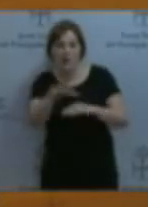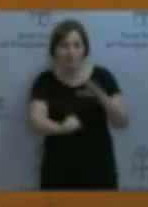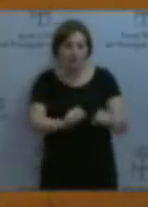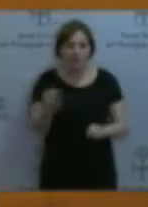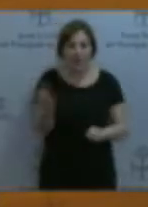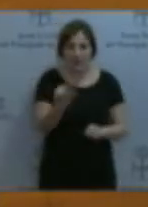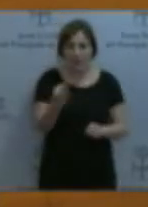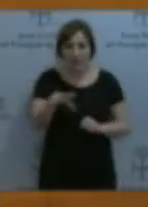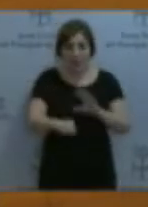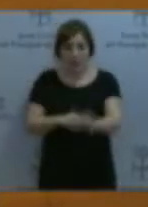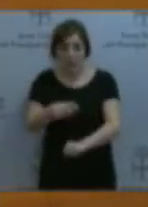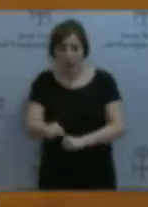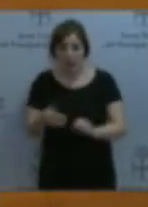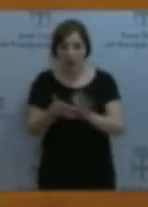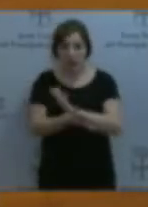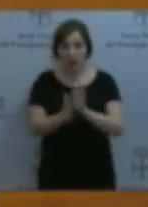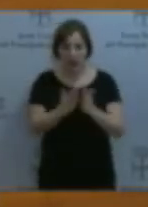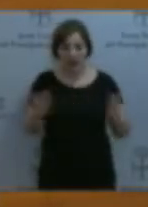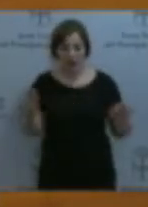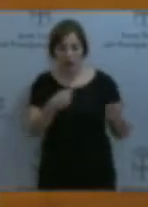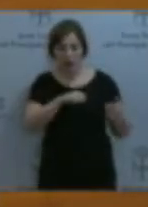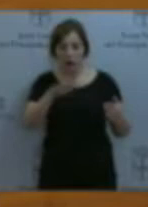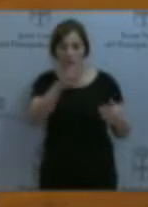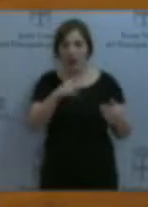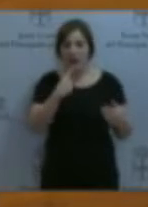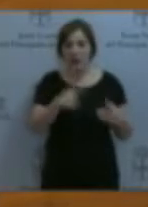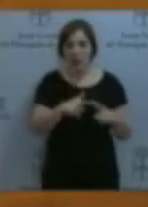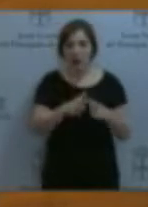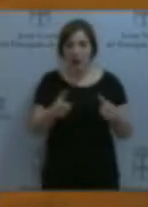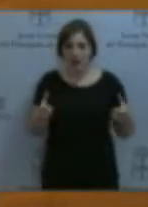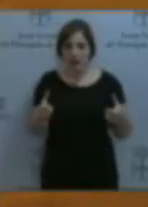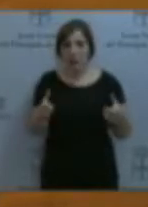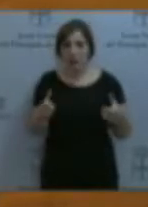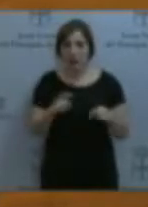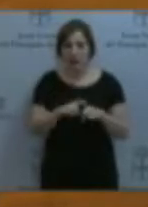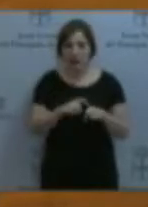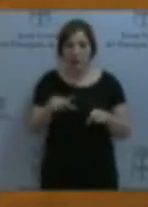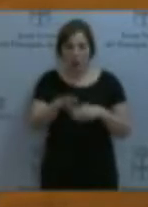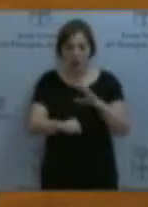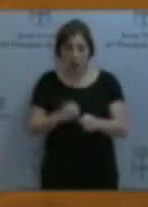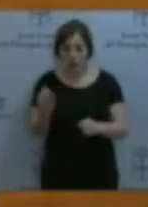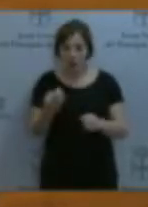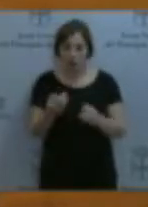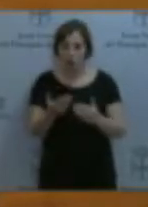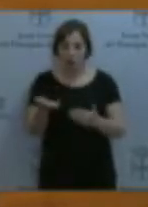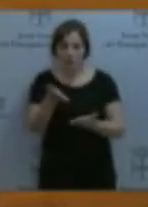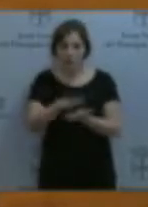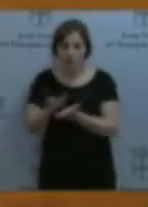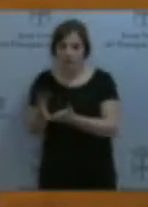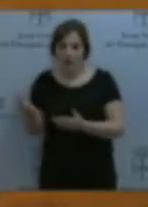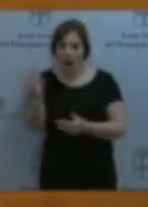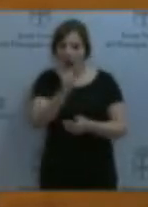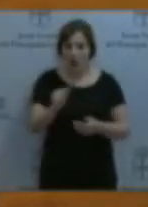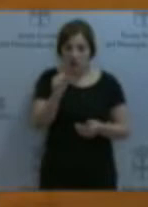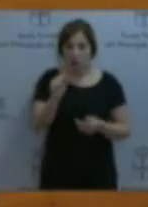declaradas en un catálogo nacional de especies esotéricas invasoras, deben ser erradicadas. Efectivamente, el edificio en asiático pertenece a esta